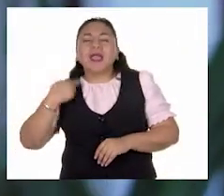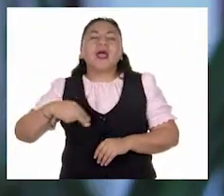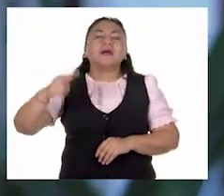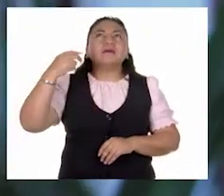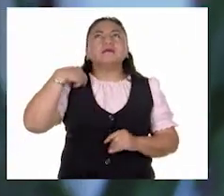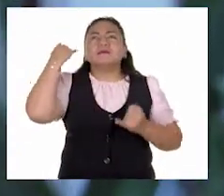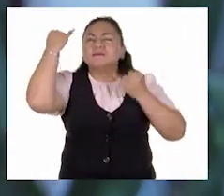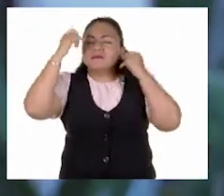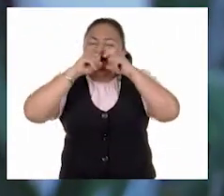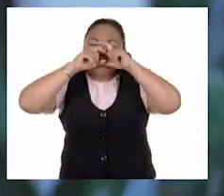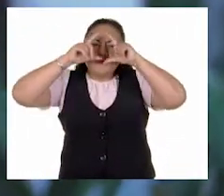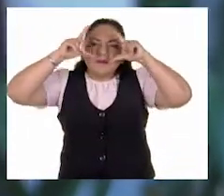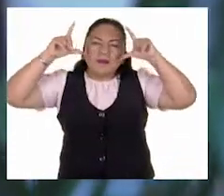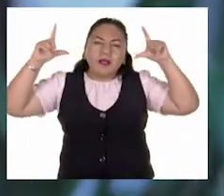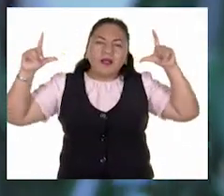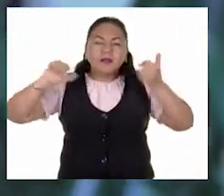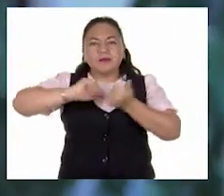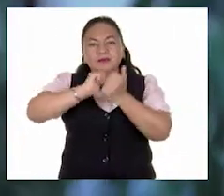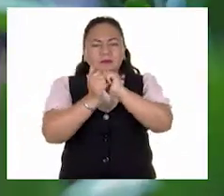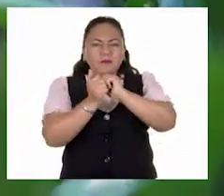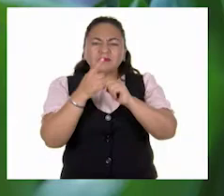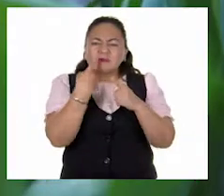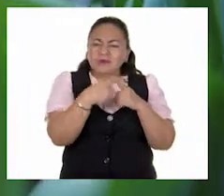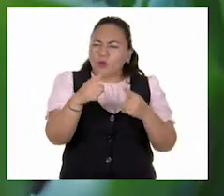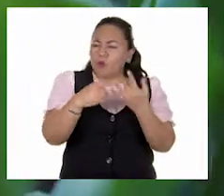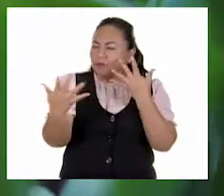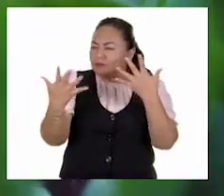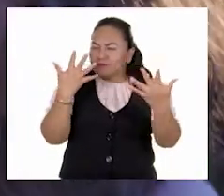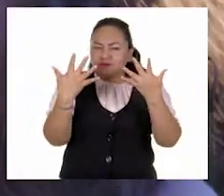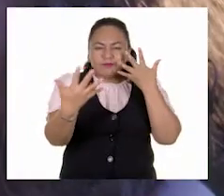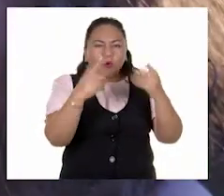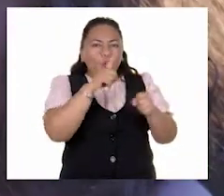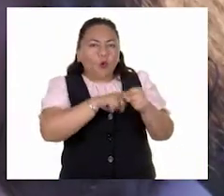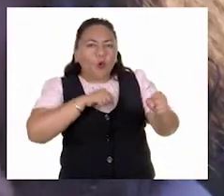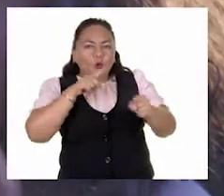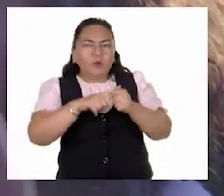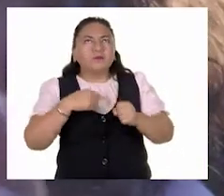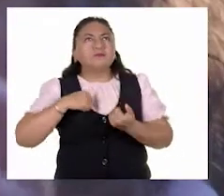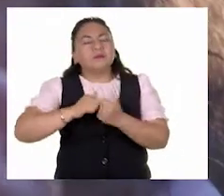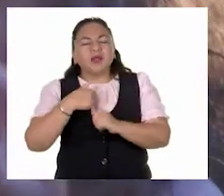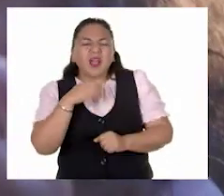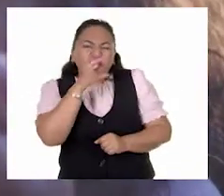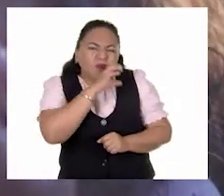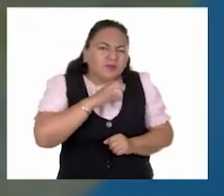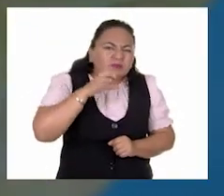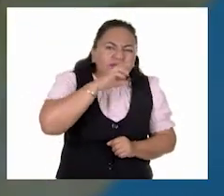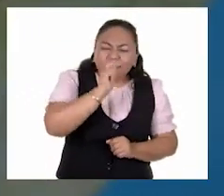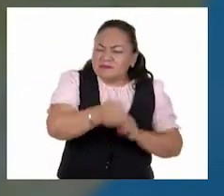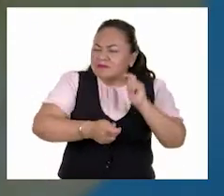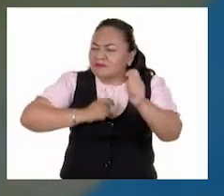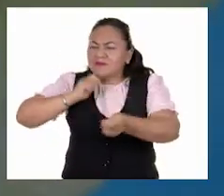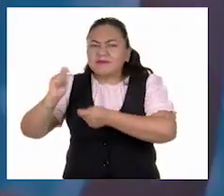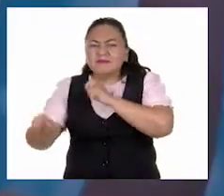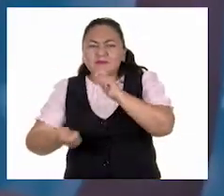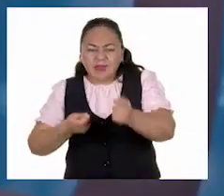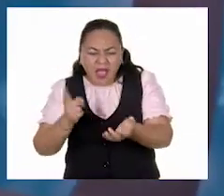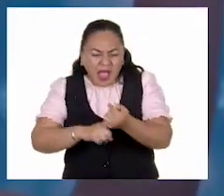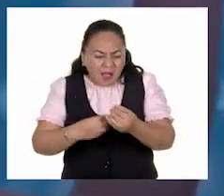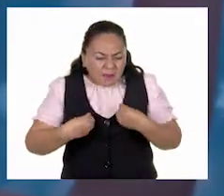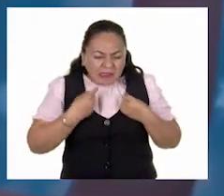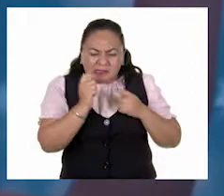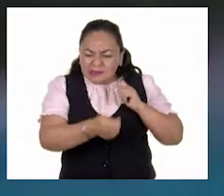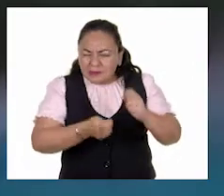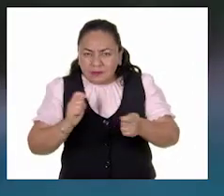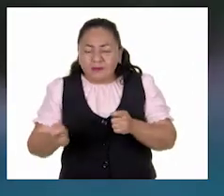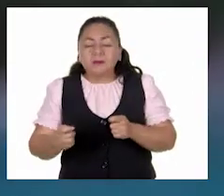mi imaginación se convertía en un universo de colores y siempre despertó la curiosidad por el mundo y todos los seres que lo habitan.